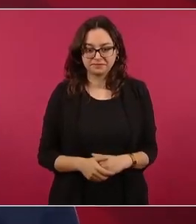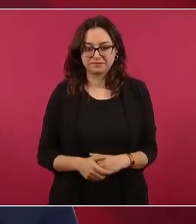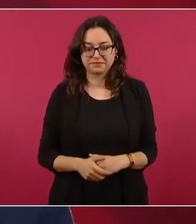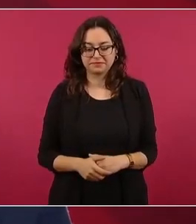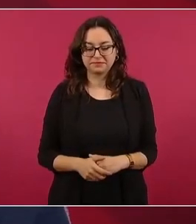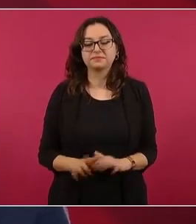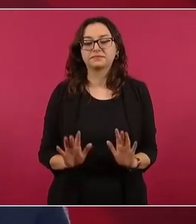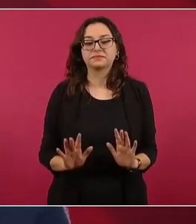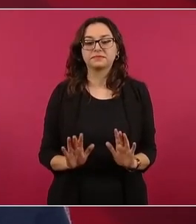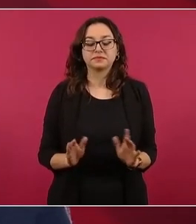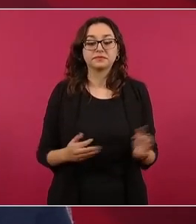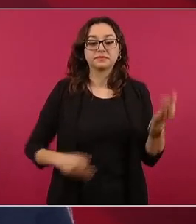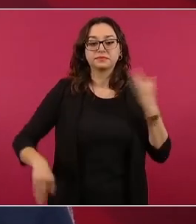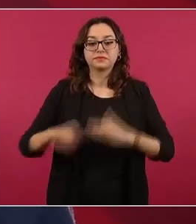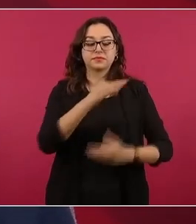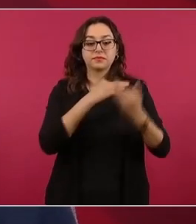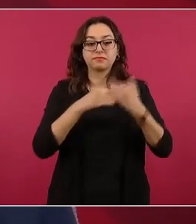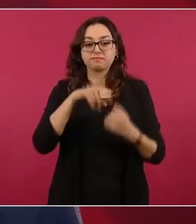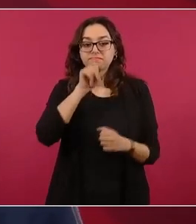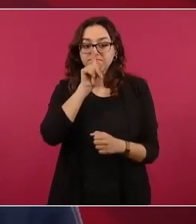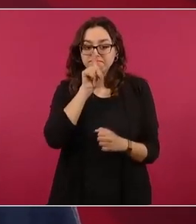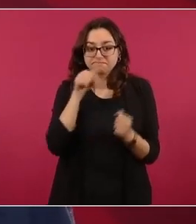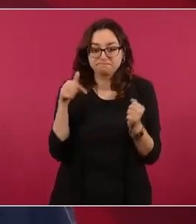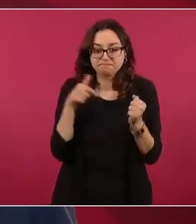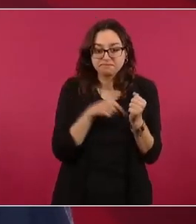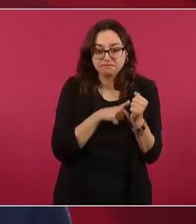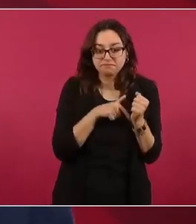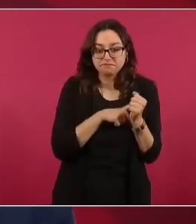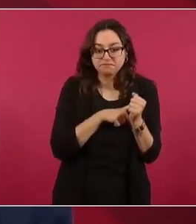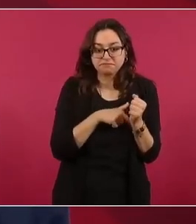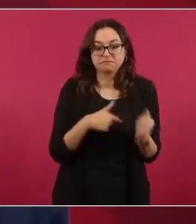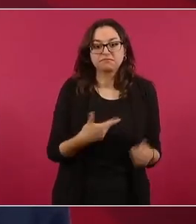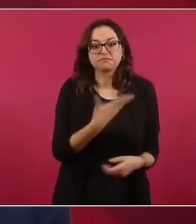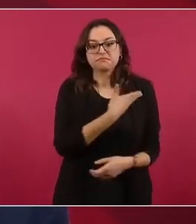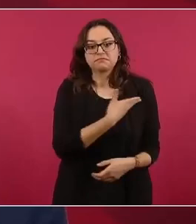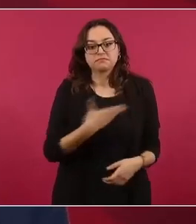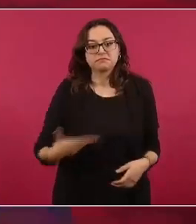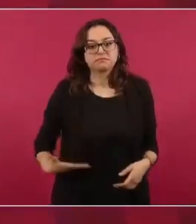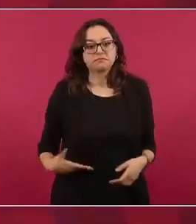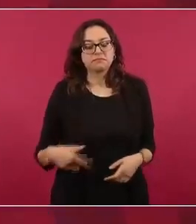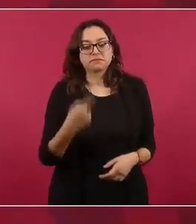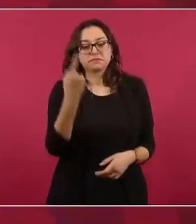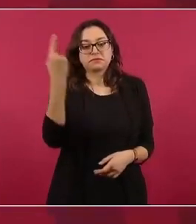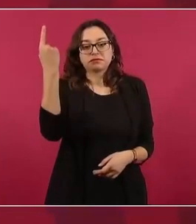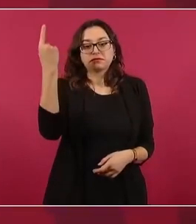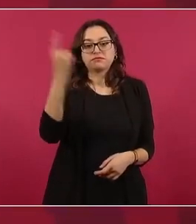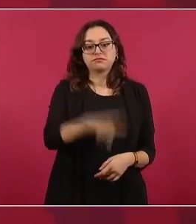el presidente decía va a ser